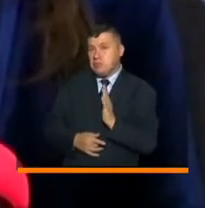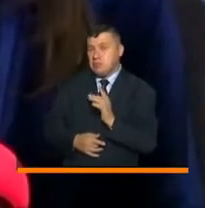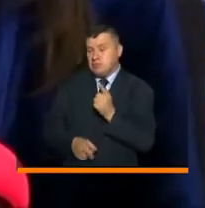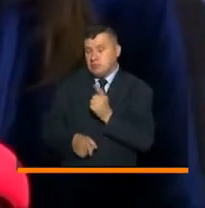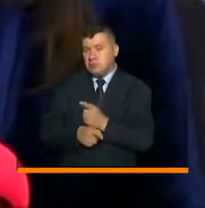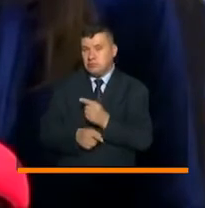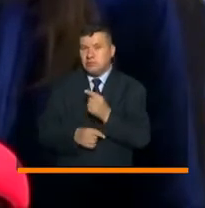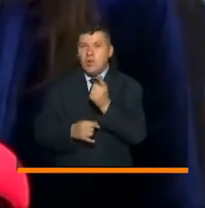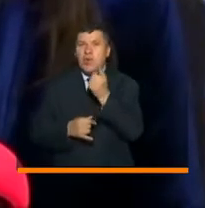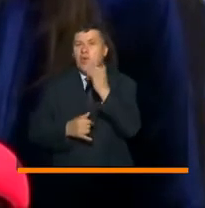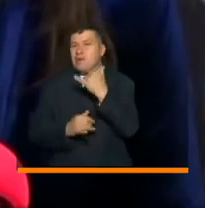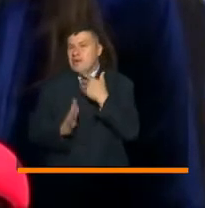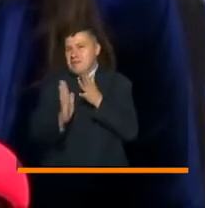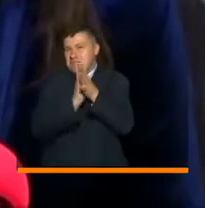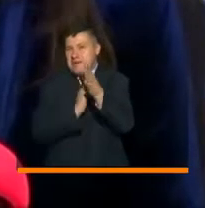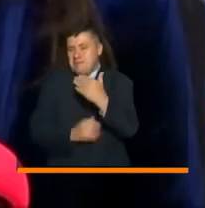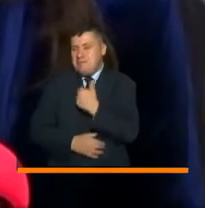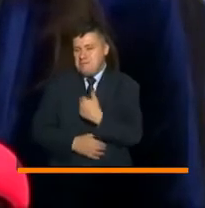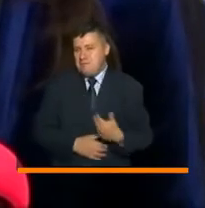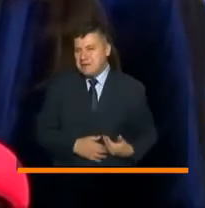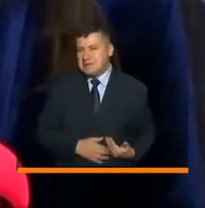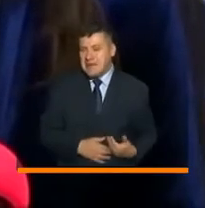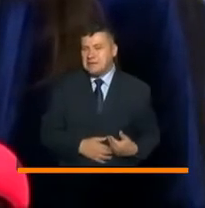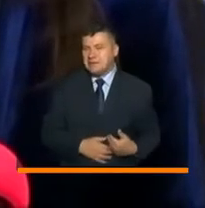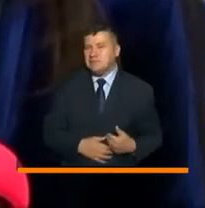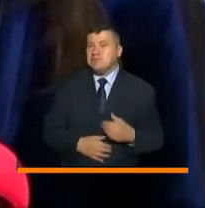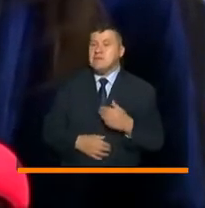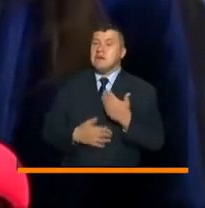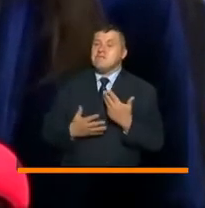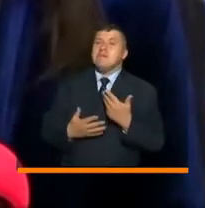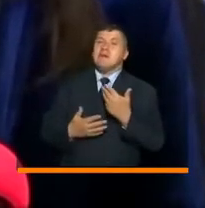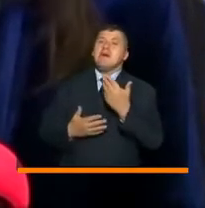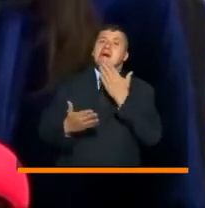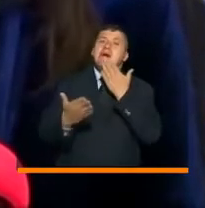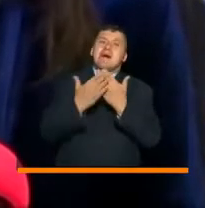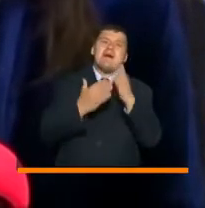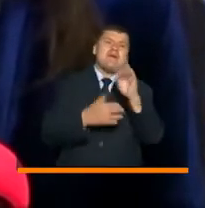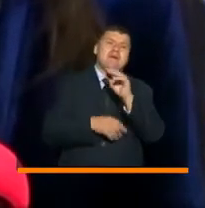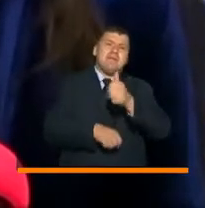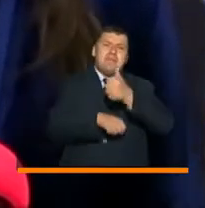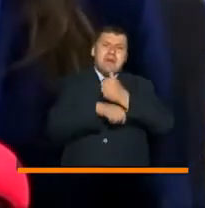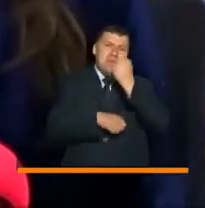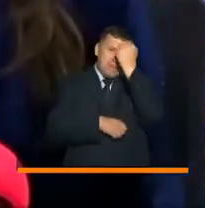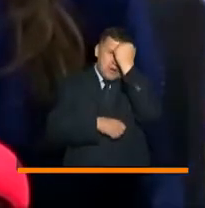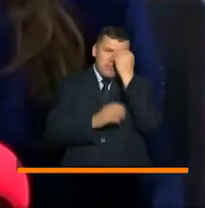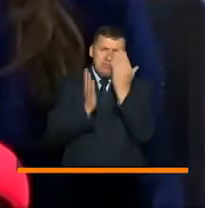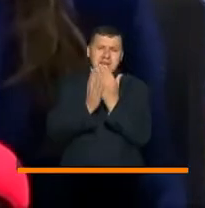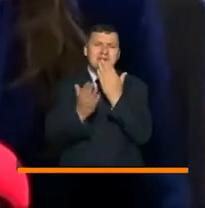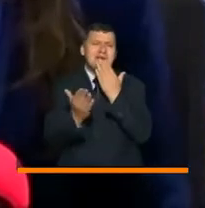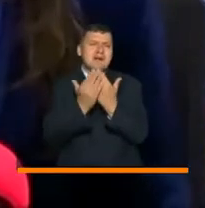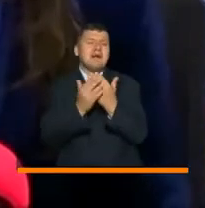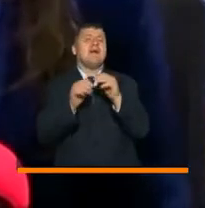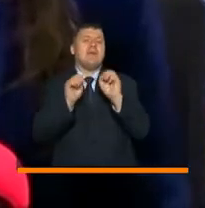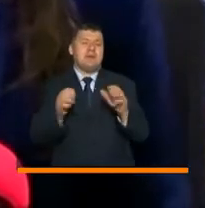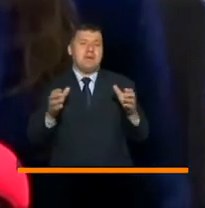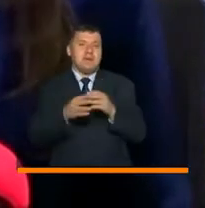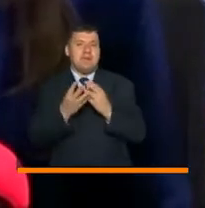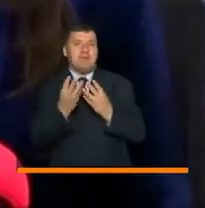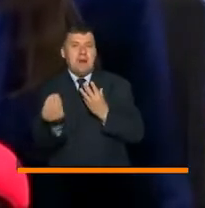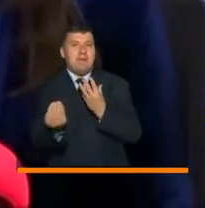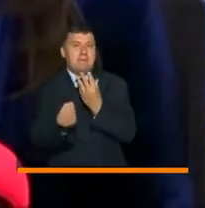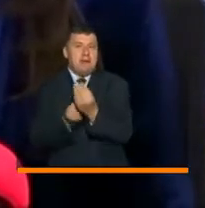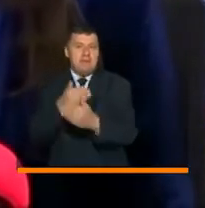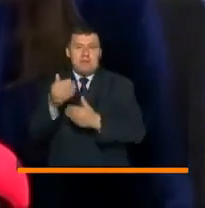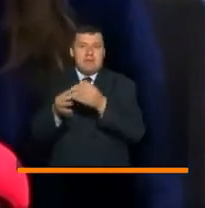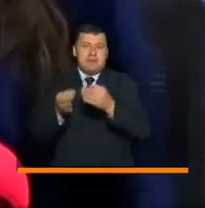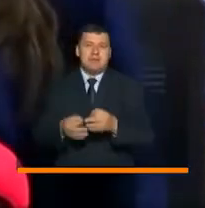sería el último mensaje, Presidente, y seguir agradeciendo a todos los maestros, directivos y comunidad académica que hace posible este retorno gradual,